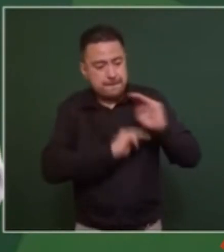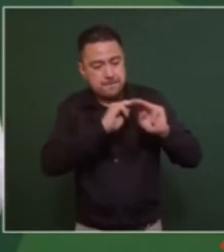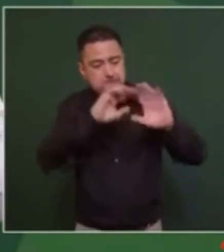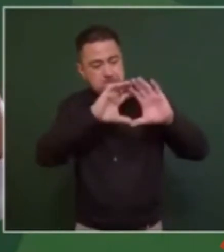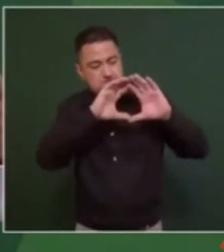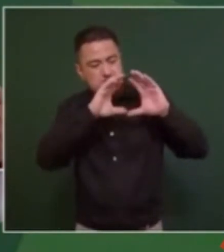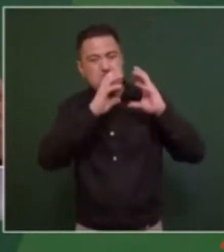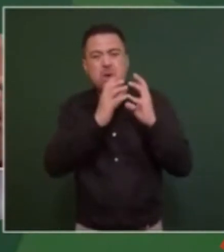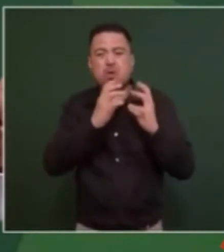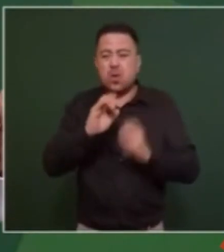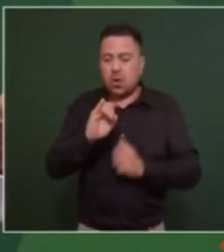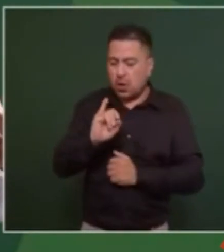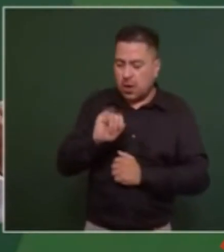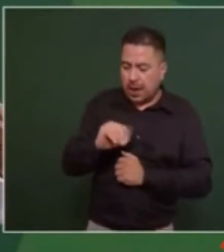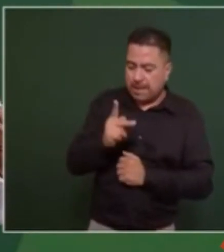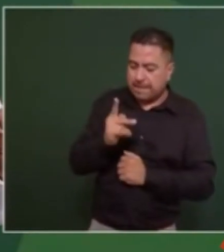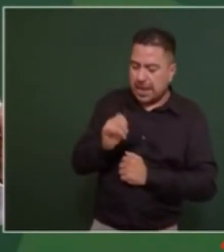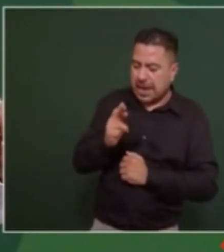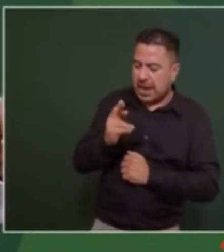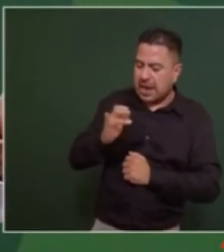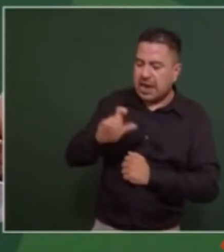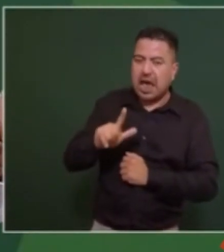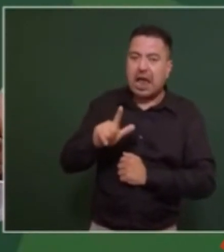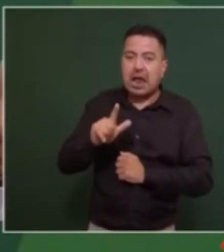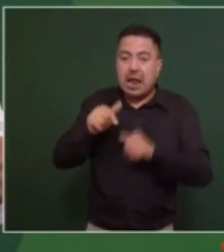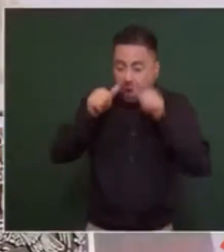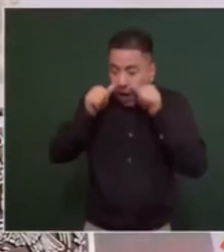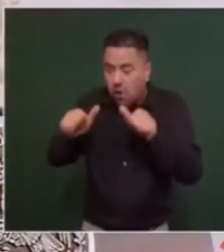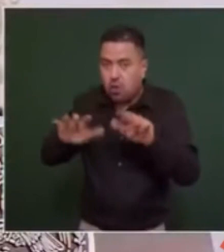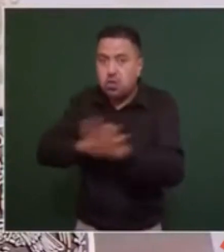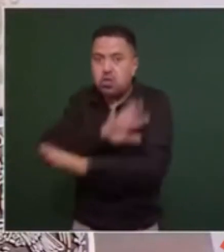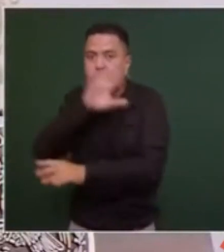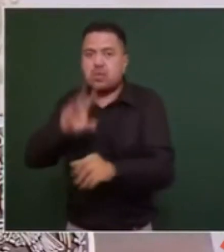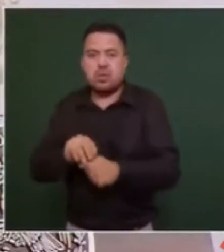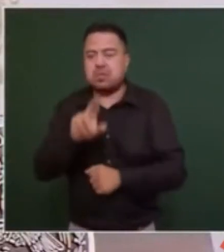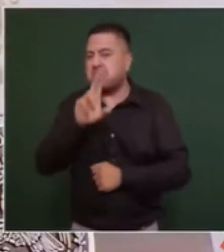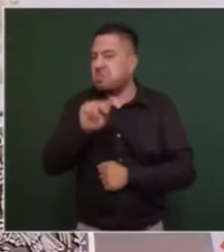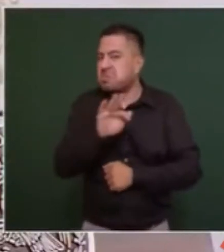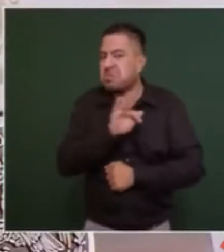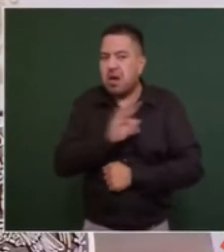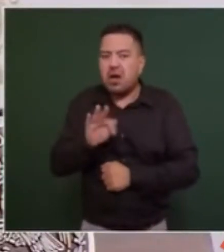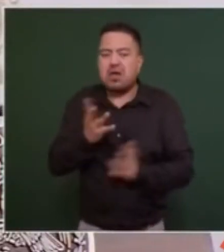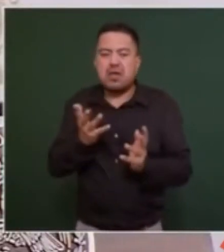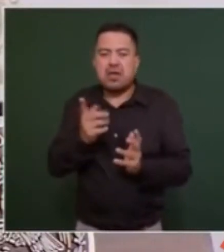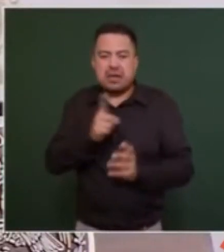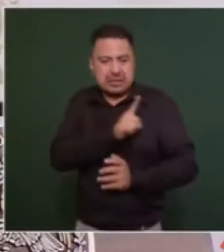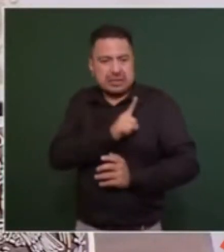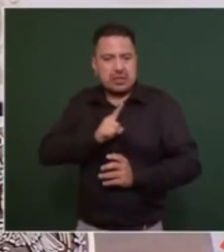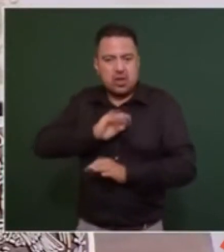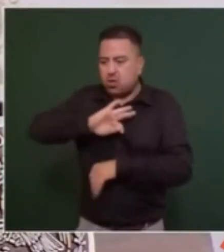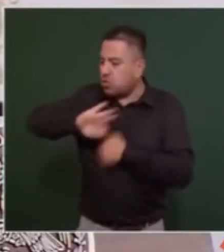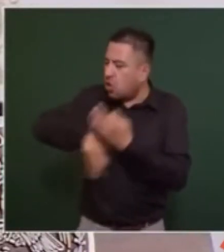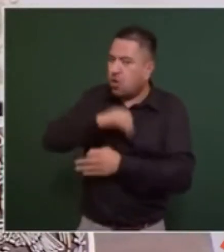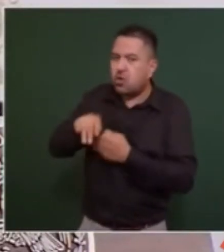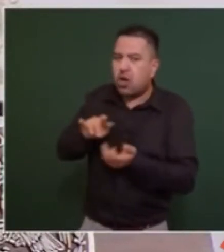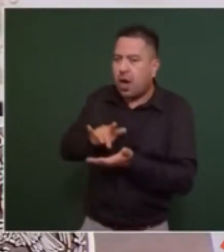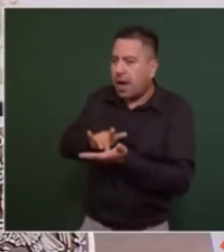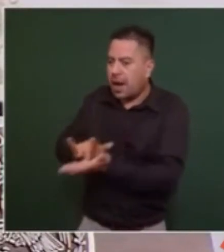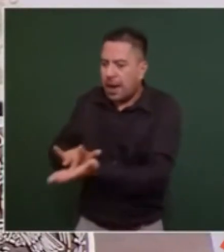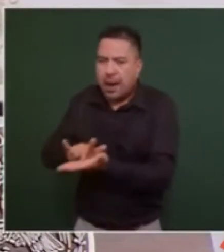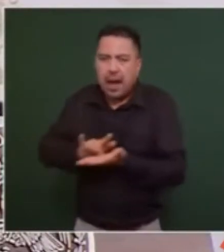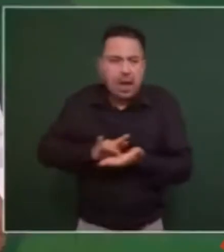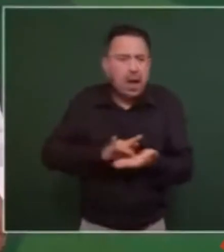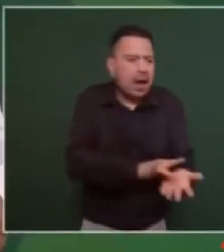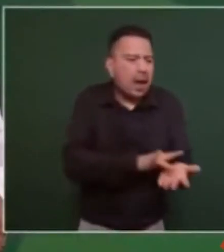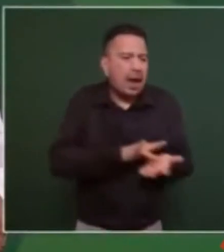podemos abastecer la demanda de forma tal que unos a otros tenemos que apoyarnos. Y